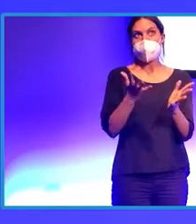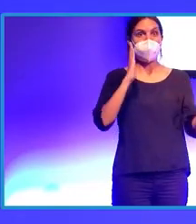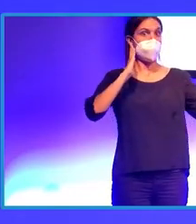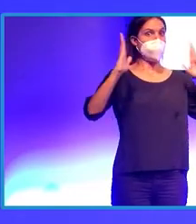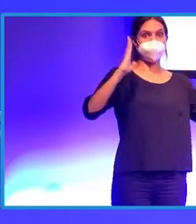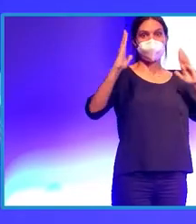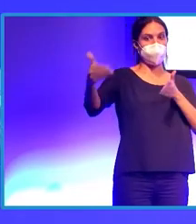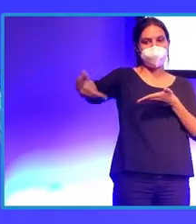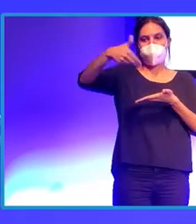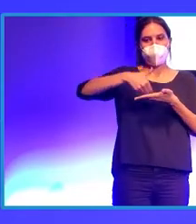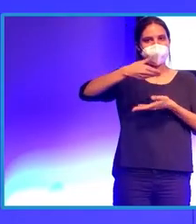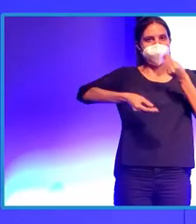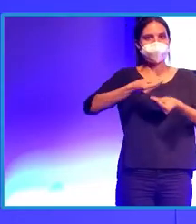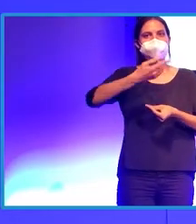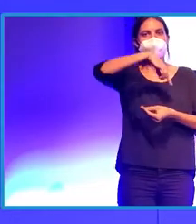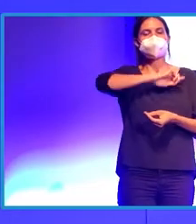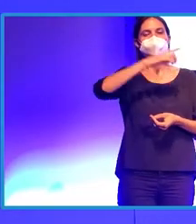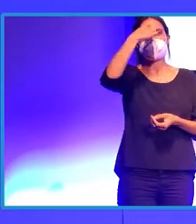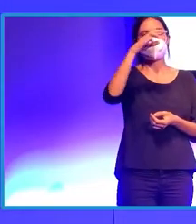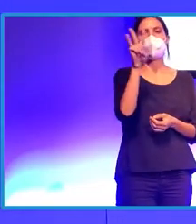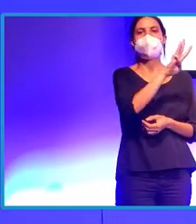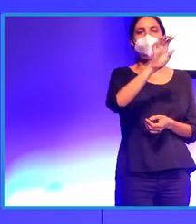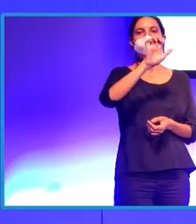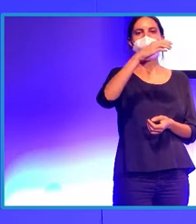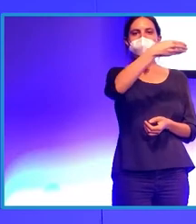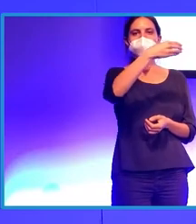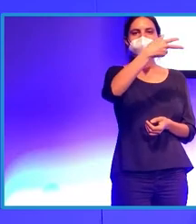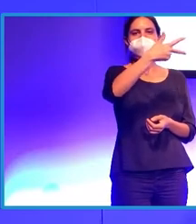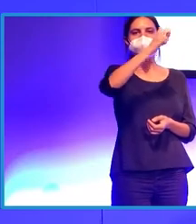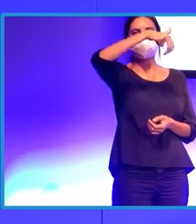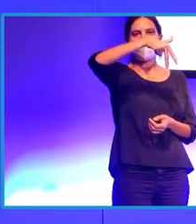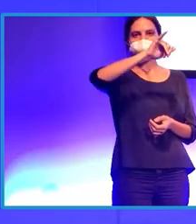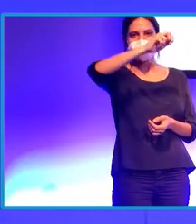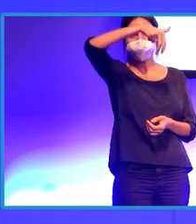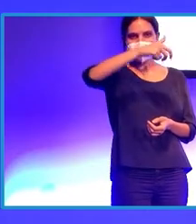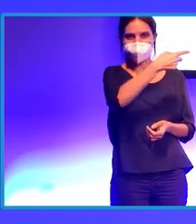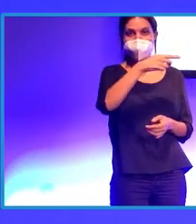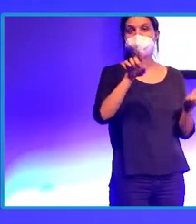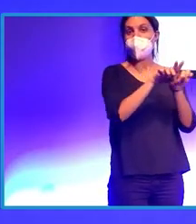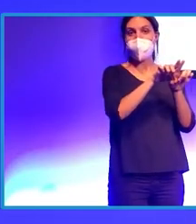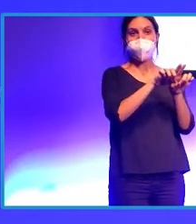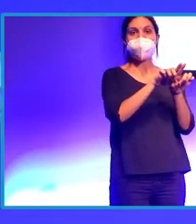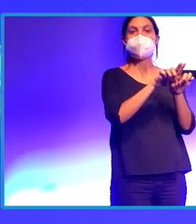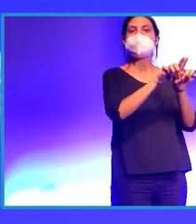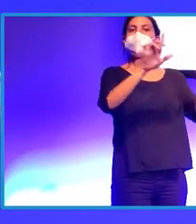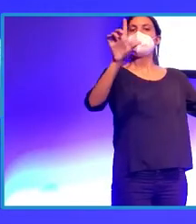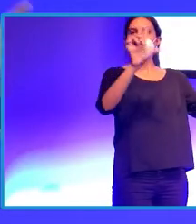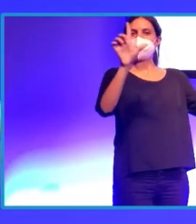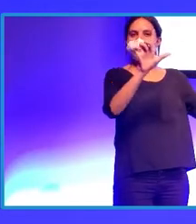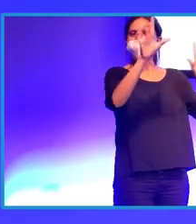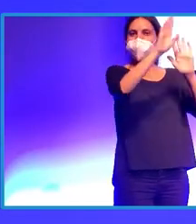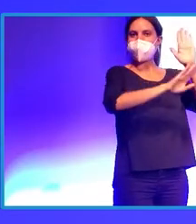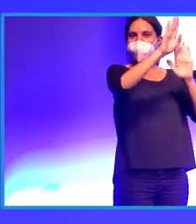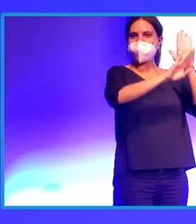tuvimos como referencia de Weather Channel, que es un canal, digamos, de información del tiempo que